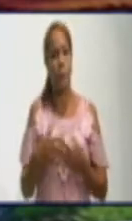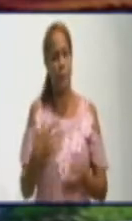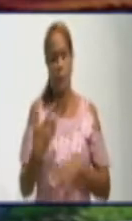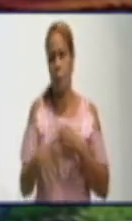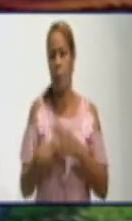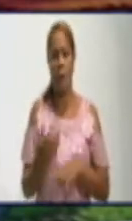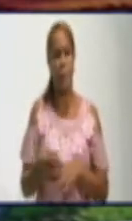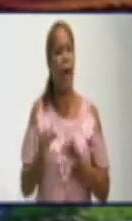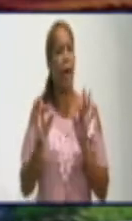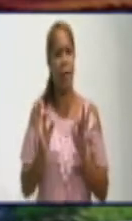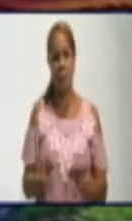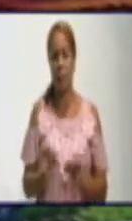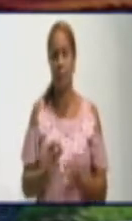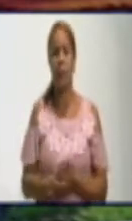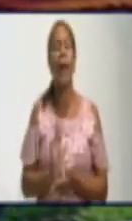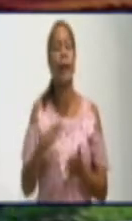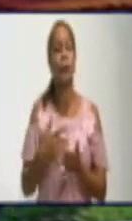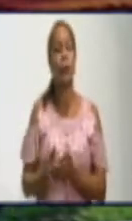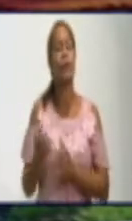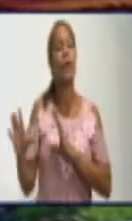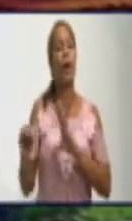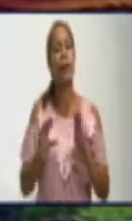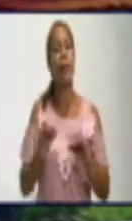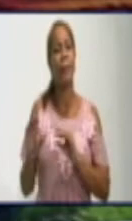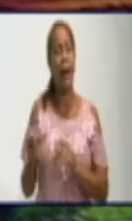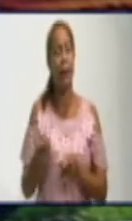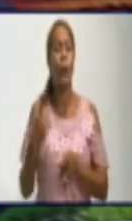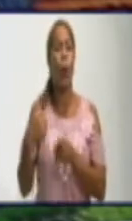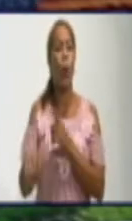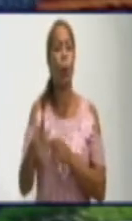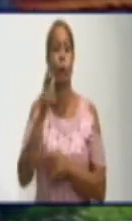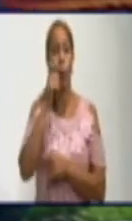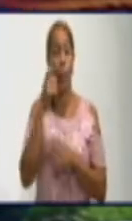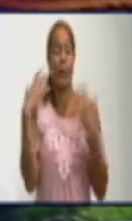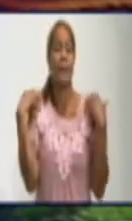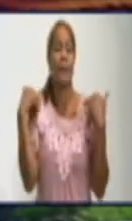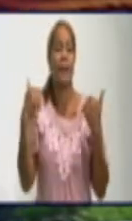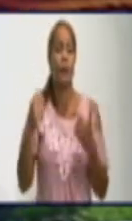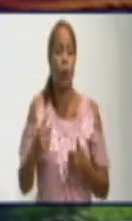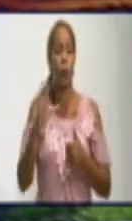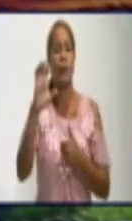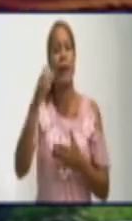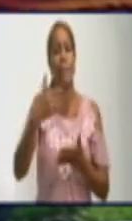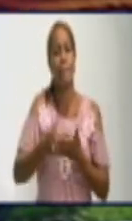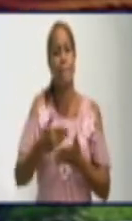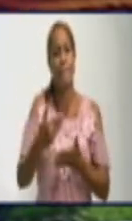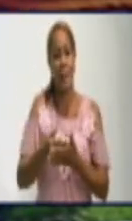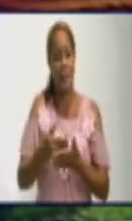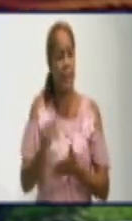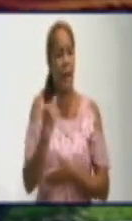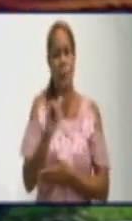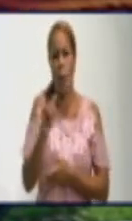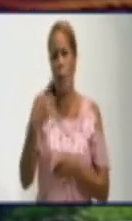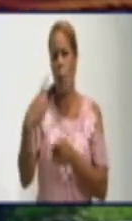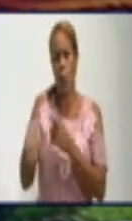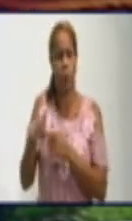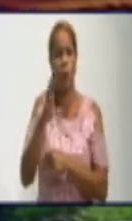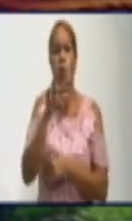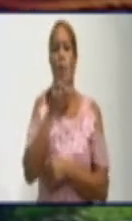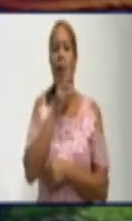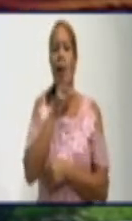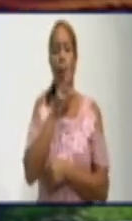causa. Voy al diálogo con Janio Salazar, director de la Unidad Empresarial de Base de Acueductos en Bayamo.